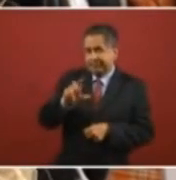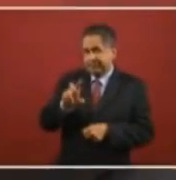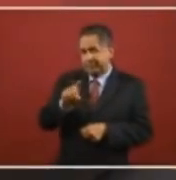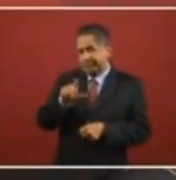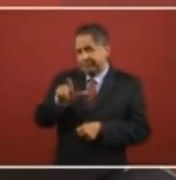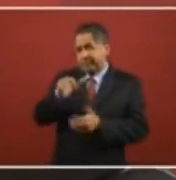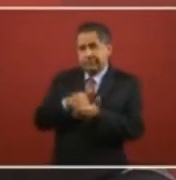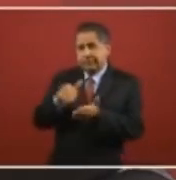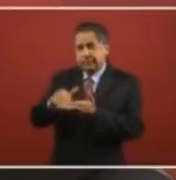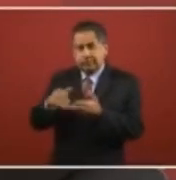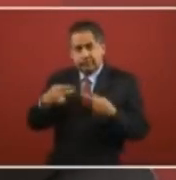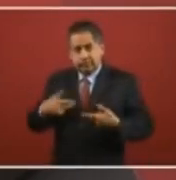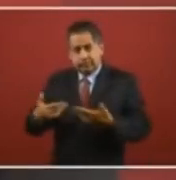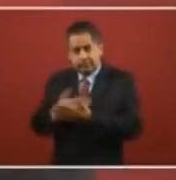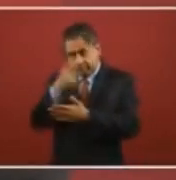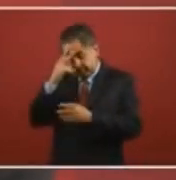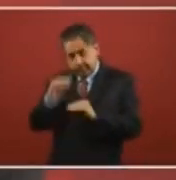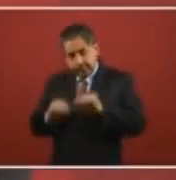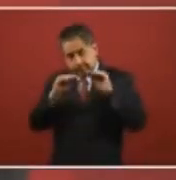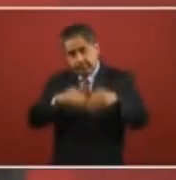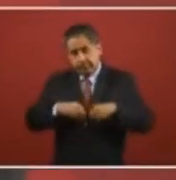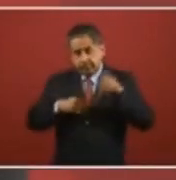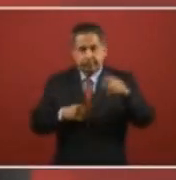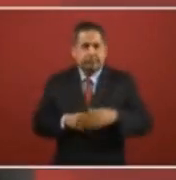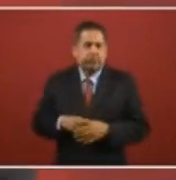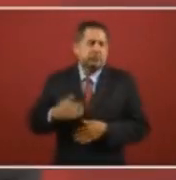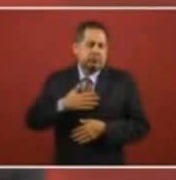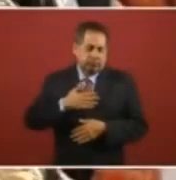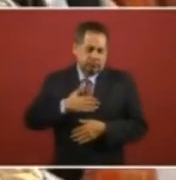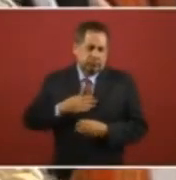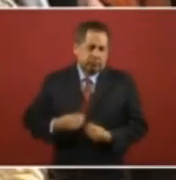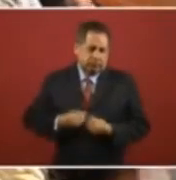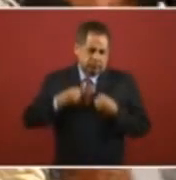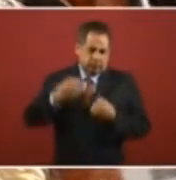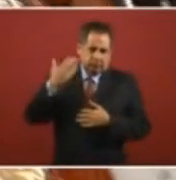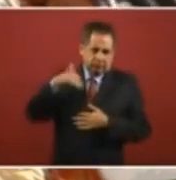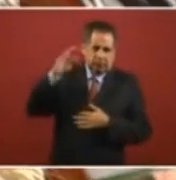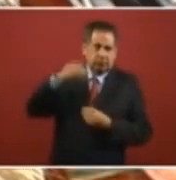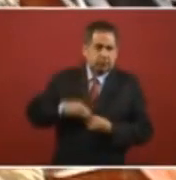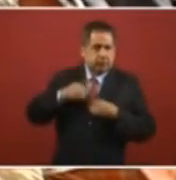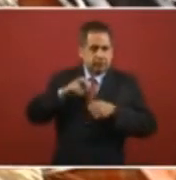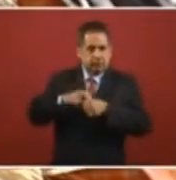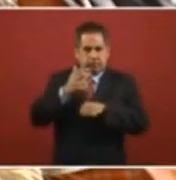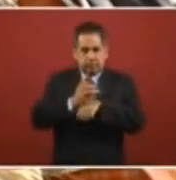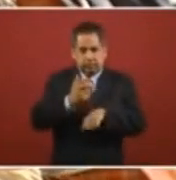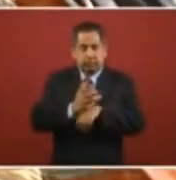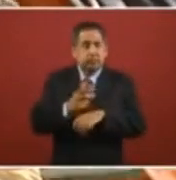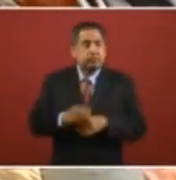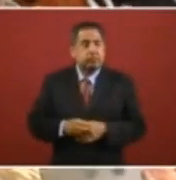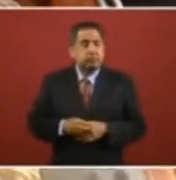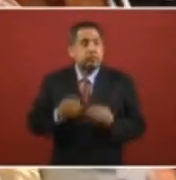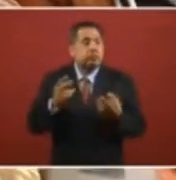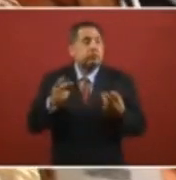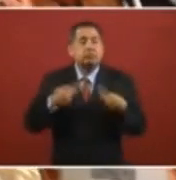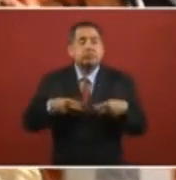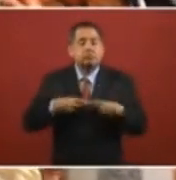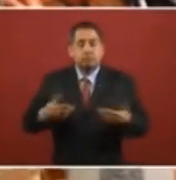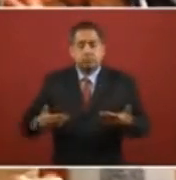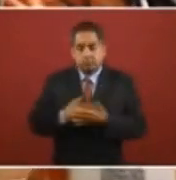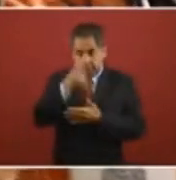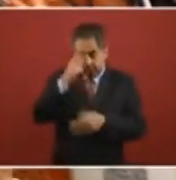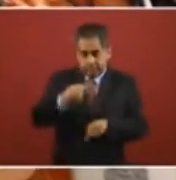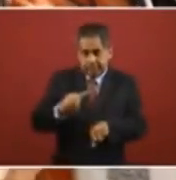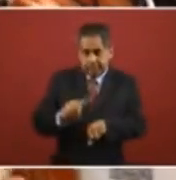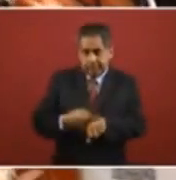Yo tengo la experiencia o viví la experiencia cuando radiqué allá que muchos mexicanos padecen